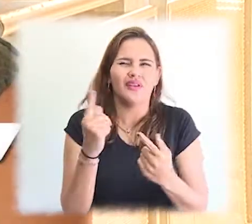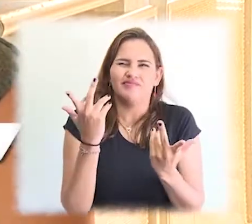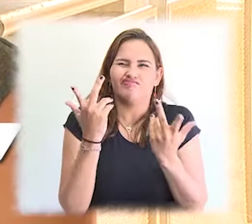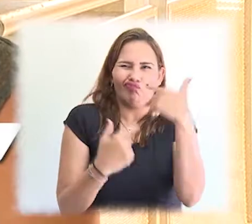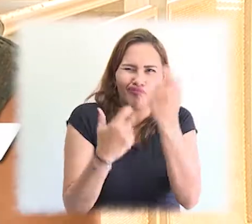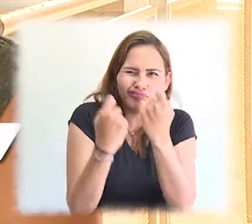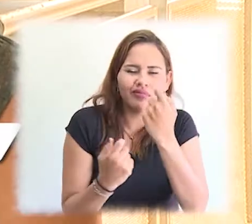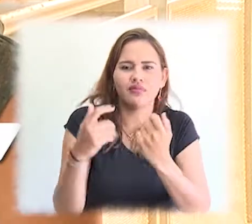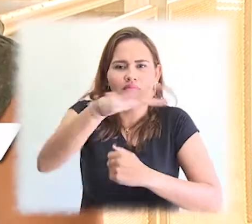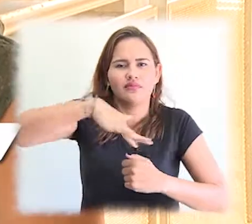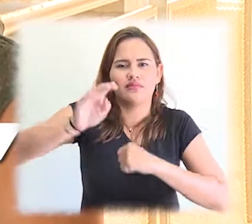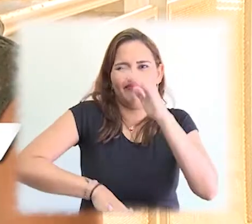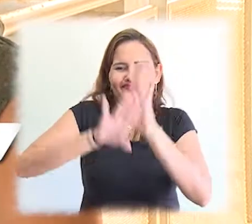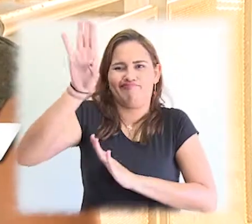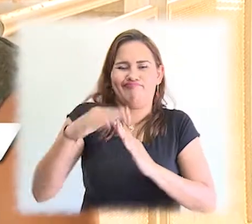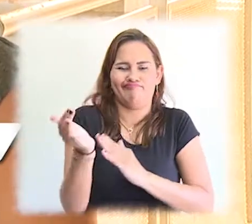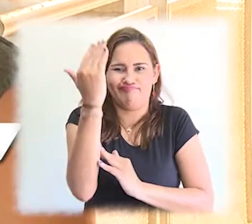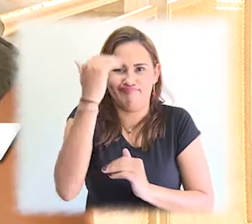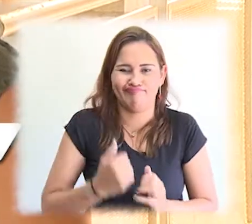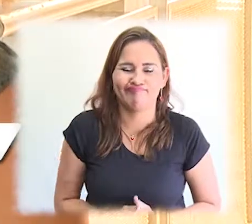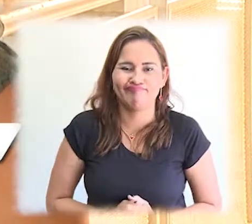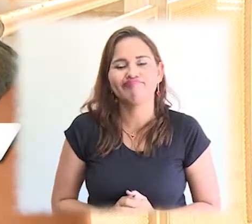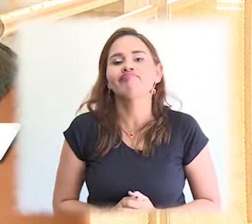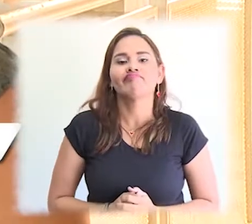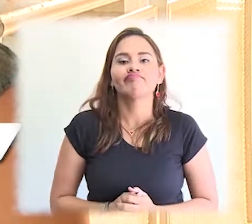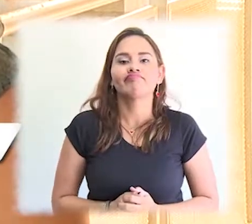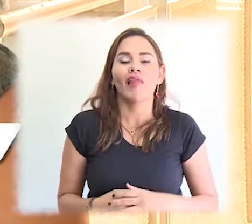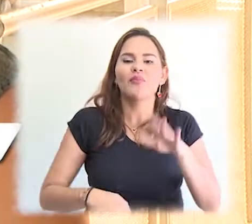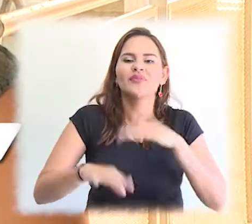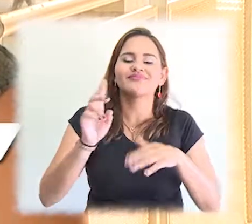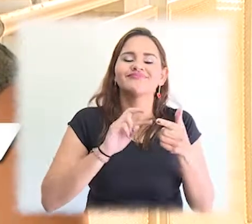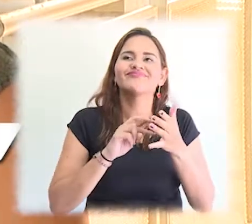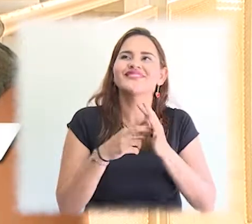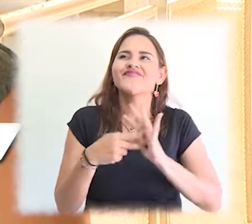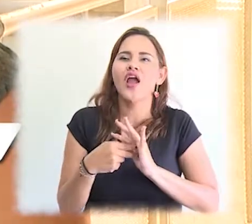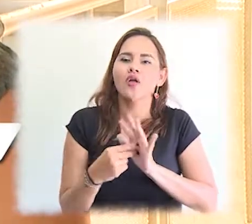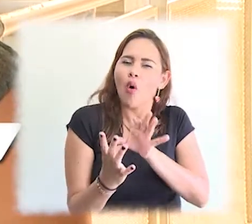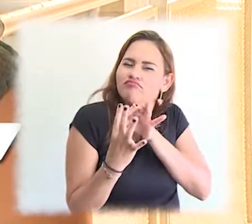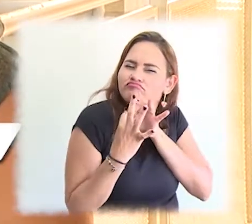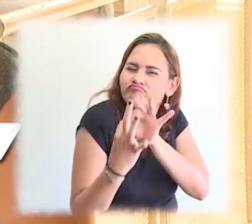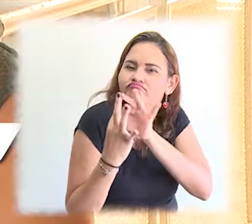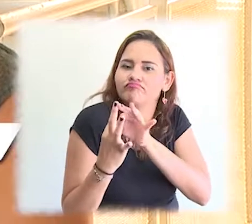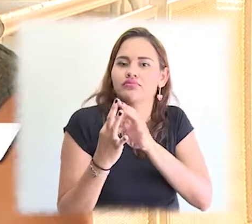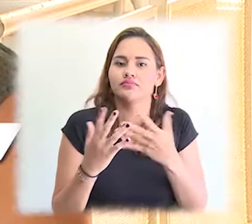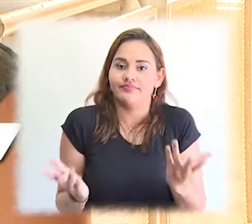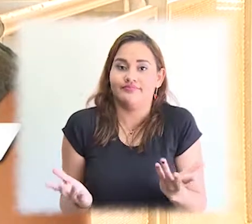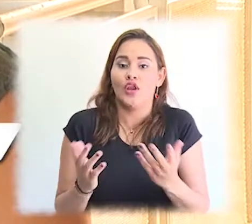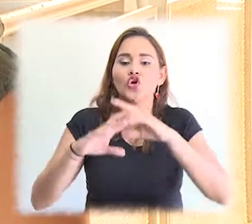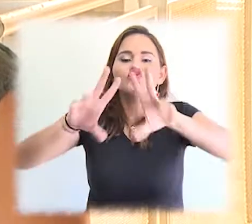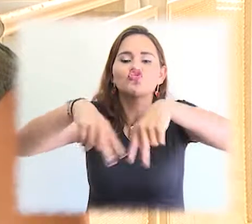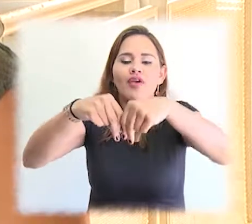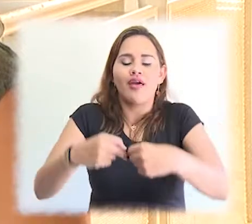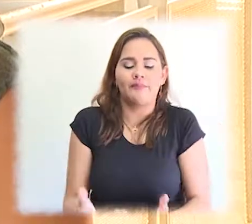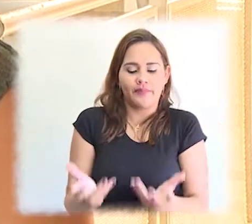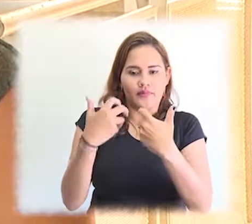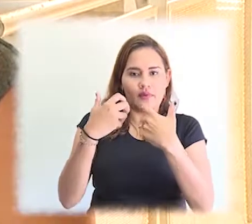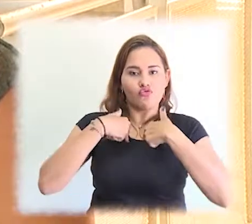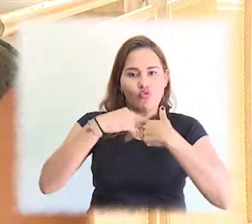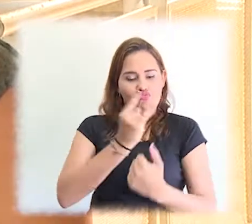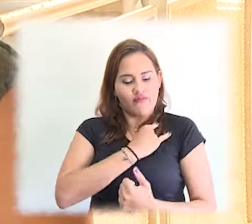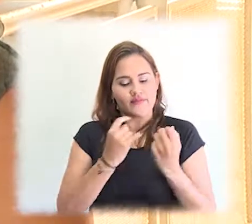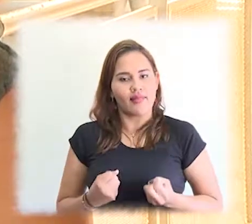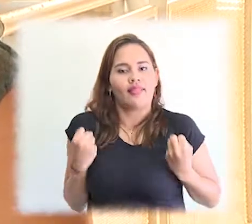sociedad te enseña, la sociedad le enseña a las universidades y las universidades también le pueden aportar a la sociedad. Porque creo que para eso estamos, creo que para eso está la universidad,